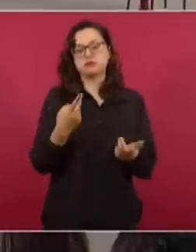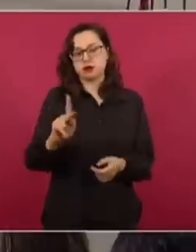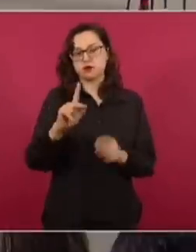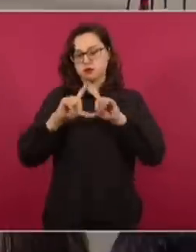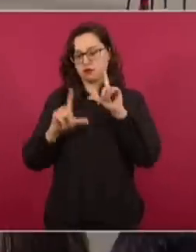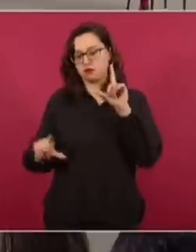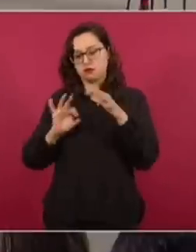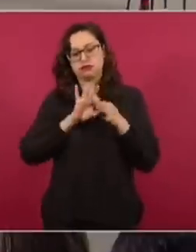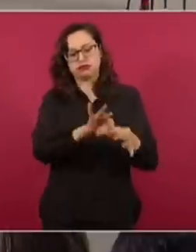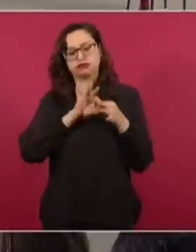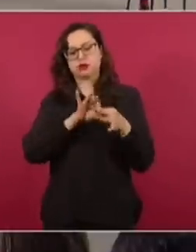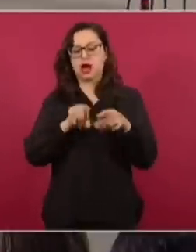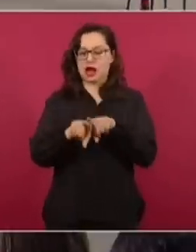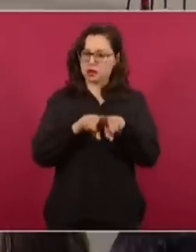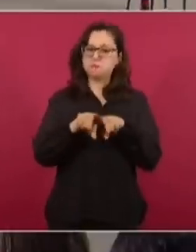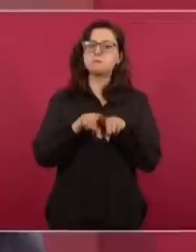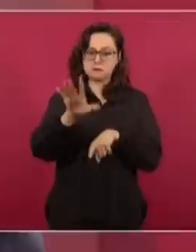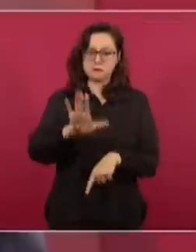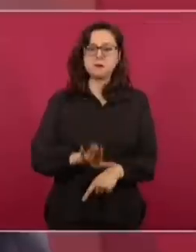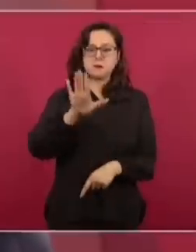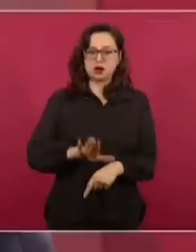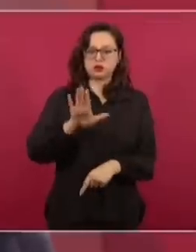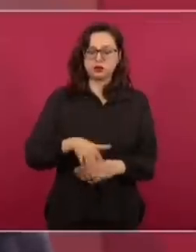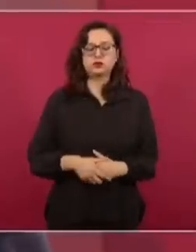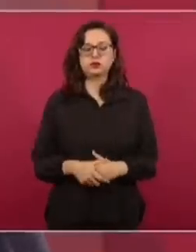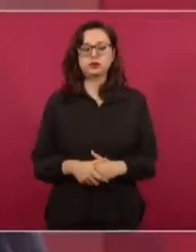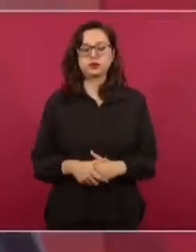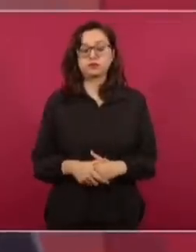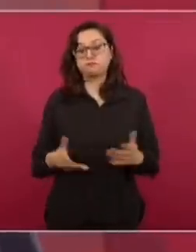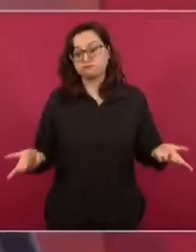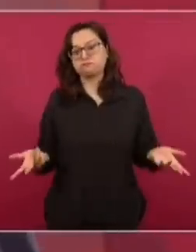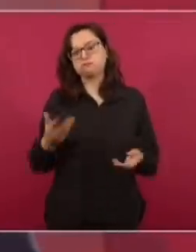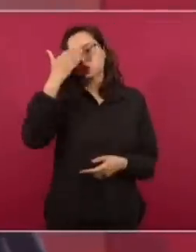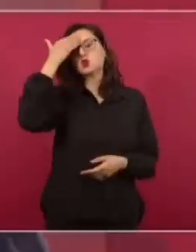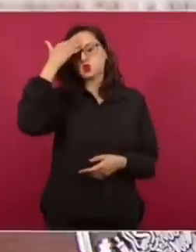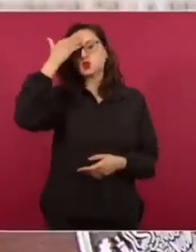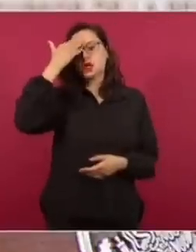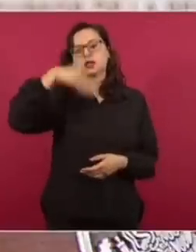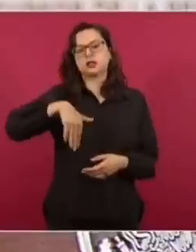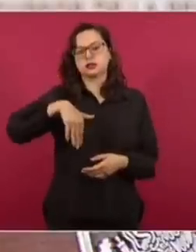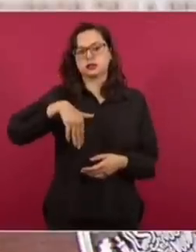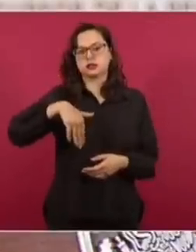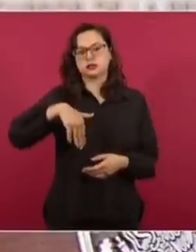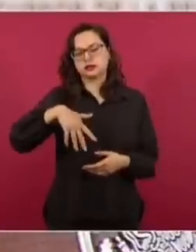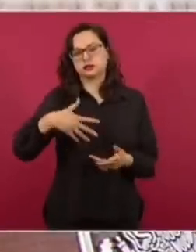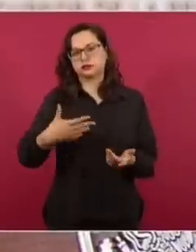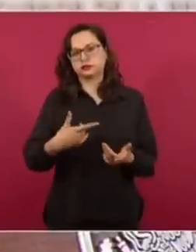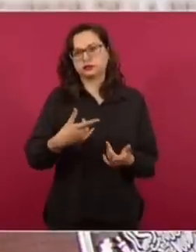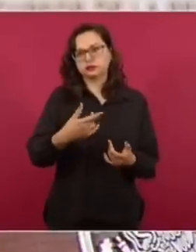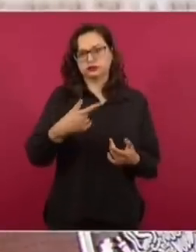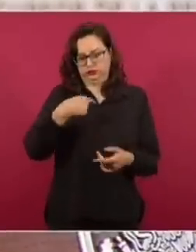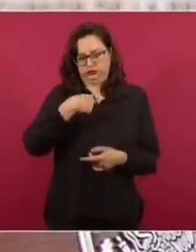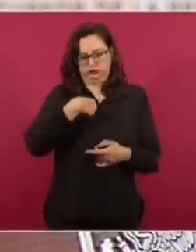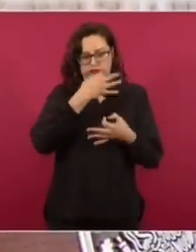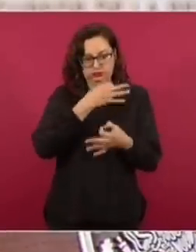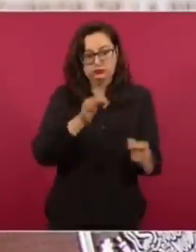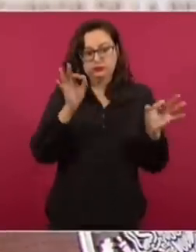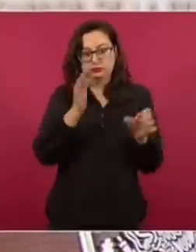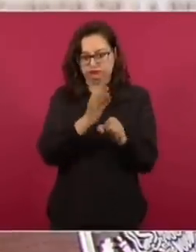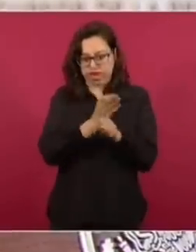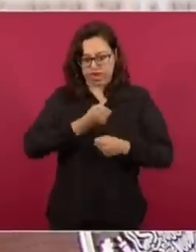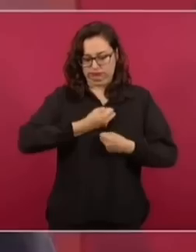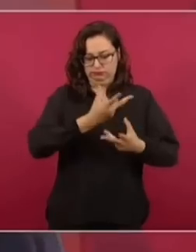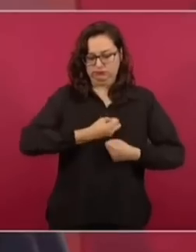muy bien lo que provoca en algunos el que yo exprese